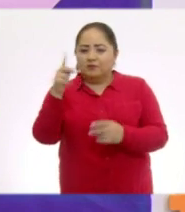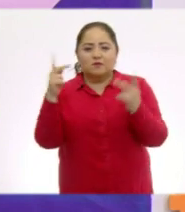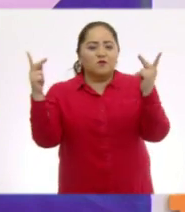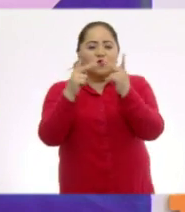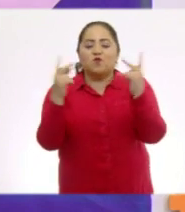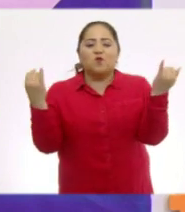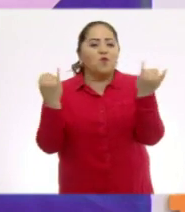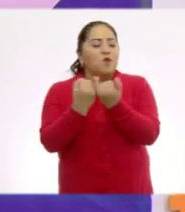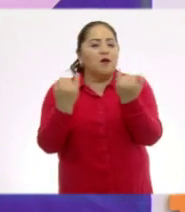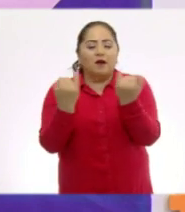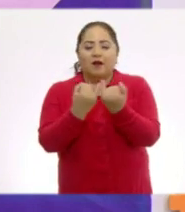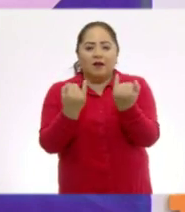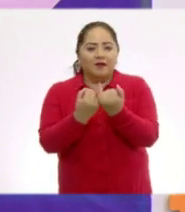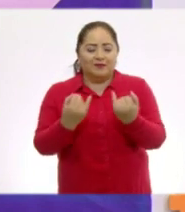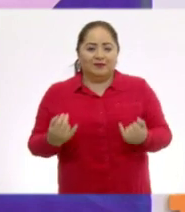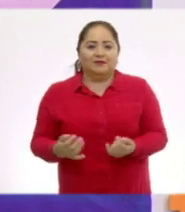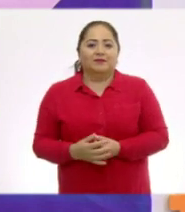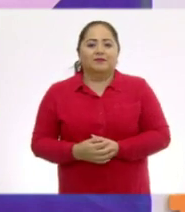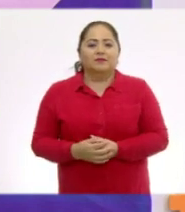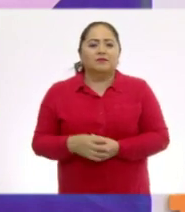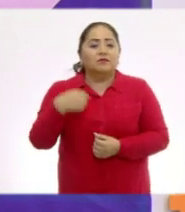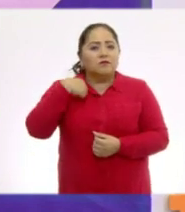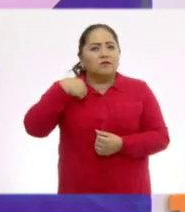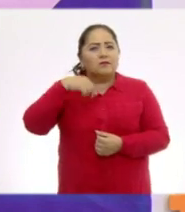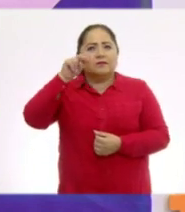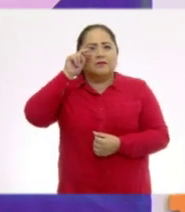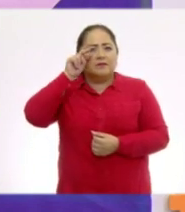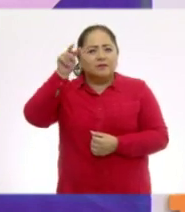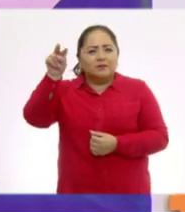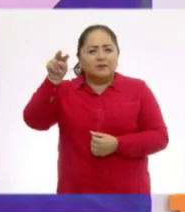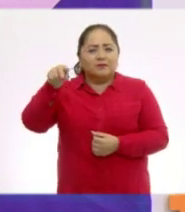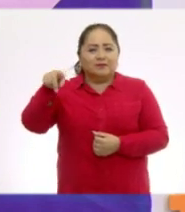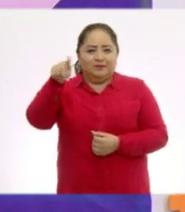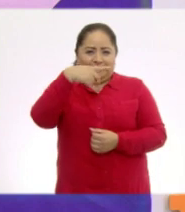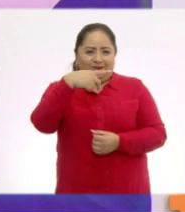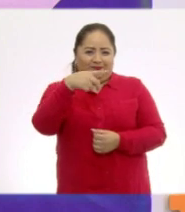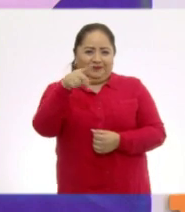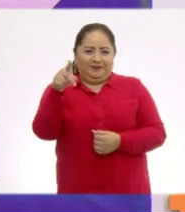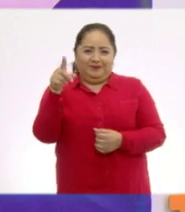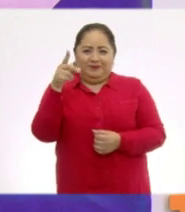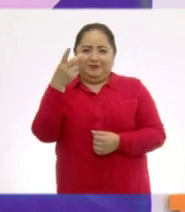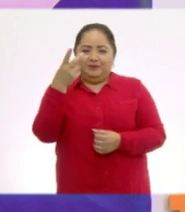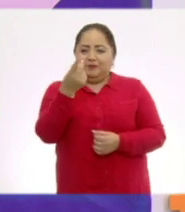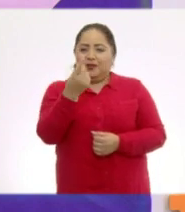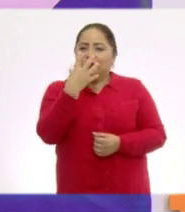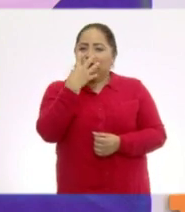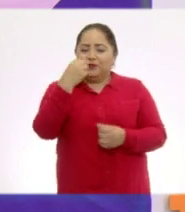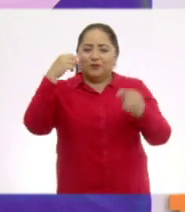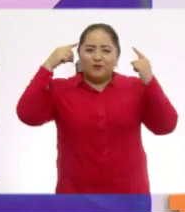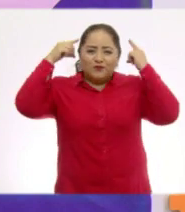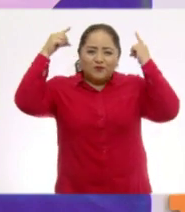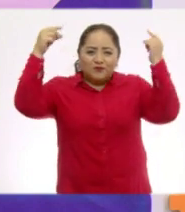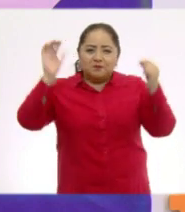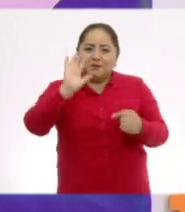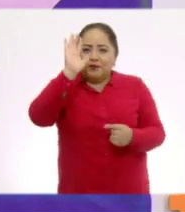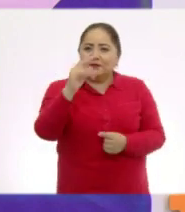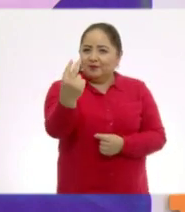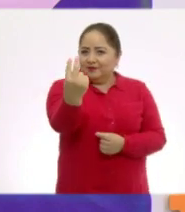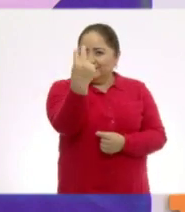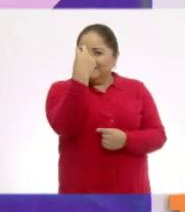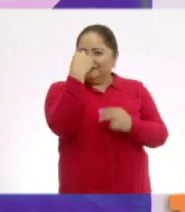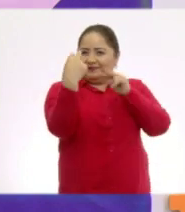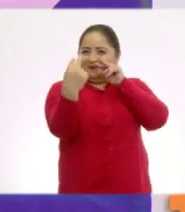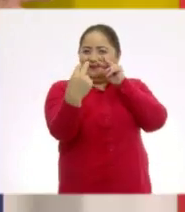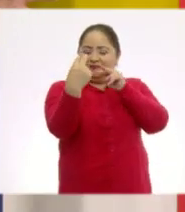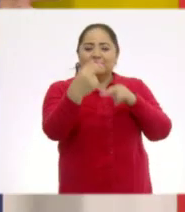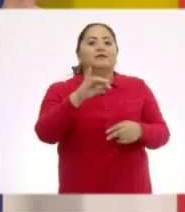figura. Oiga, maestra, estoy viendo a la zorrita. Como si la zorrita nos estuviera viendo de frente,